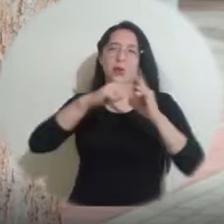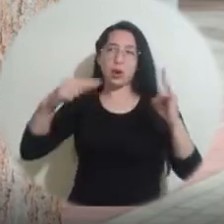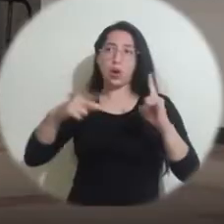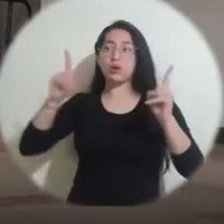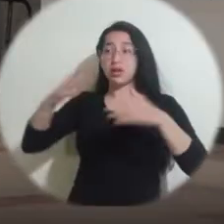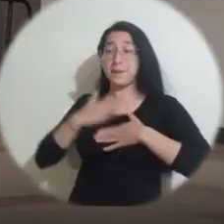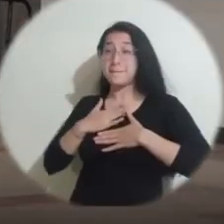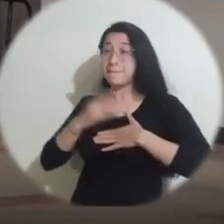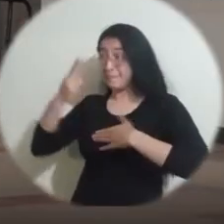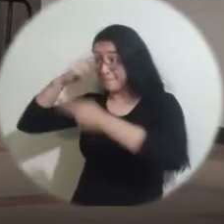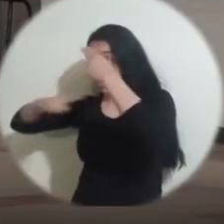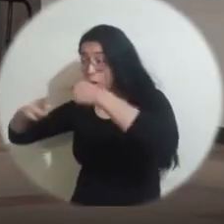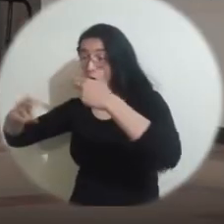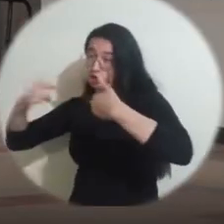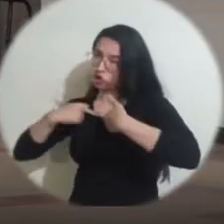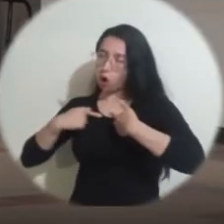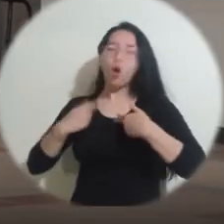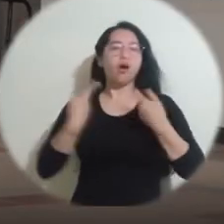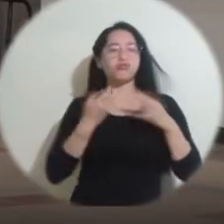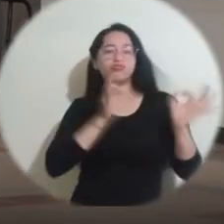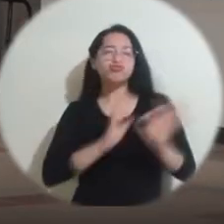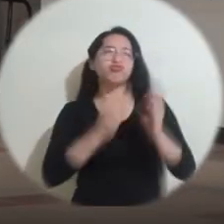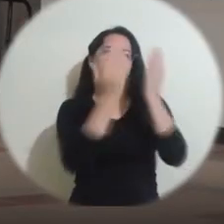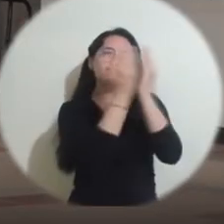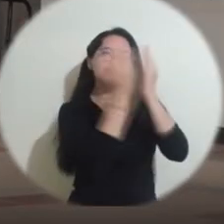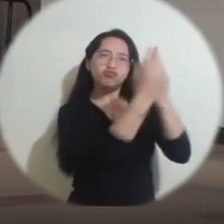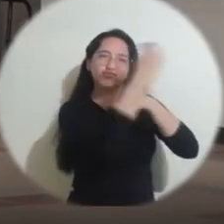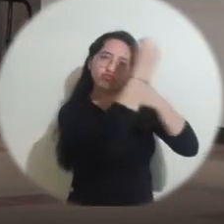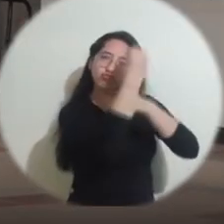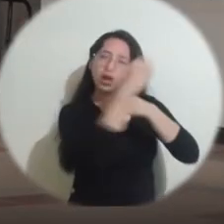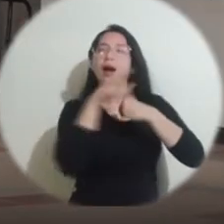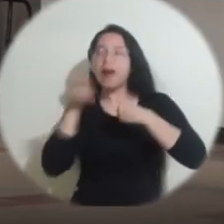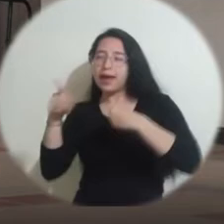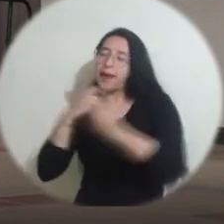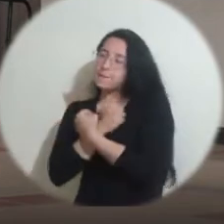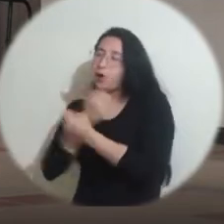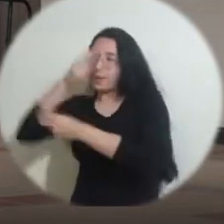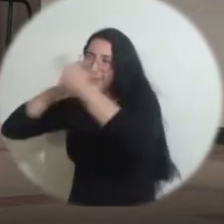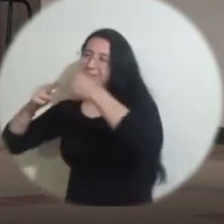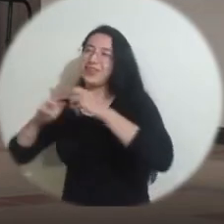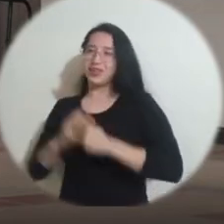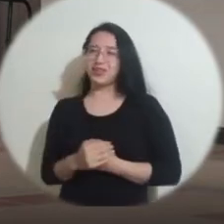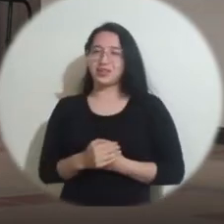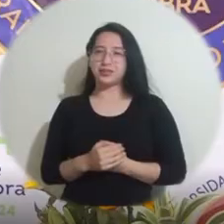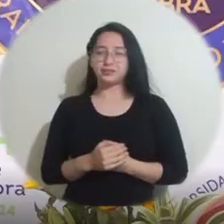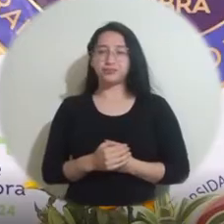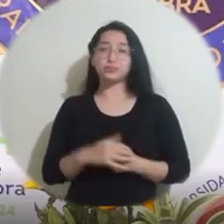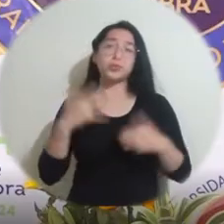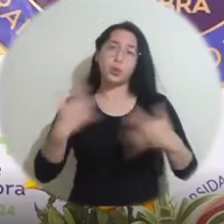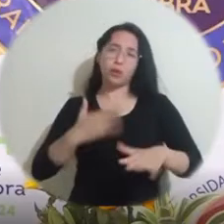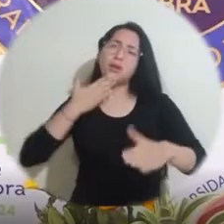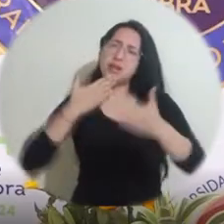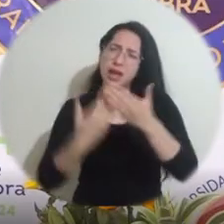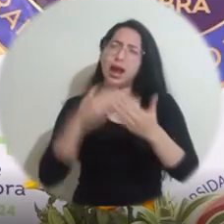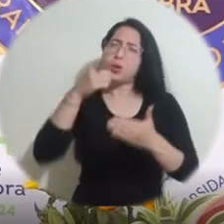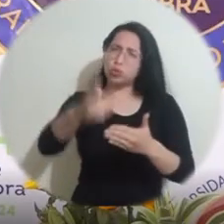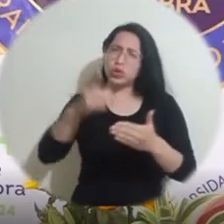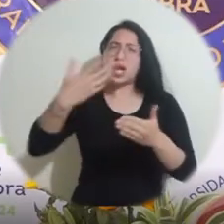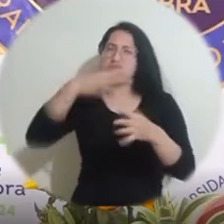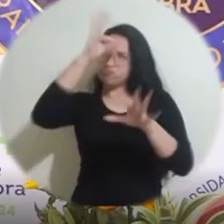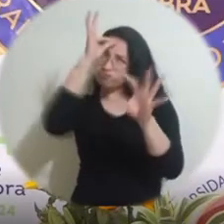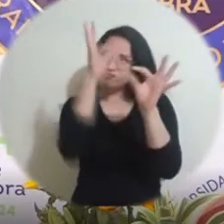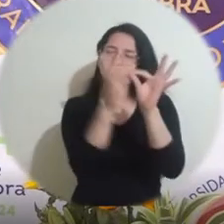universidad. Por ellos estoy aquí y por ellos me estoy preparando y para ellos voy a lograr mis sueños. Gracias a ustedes por